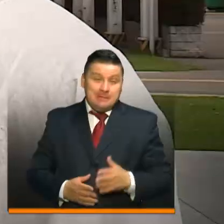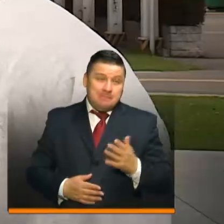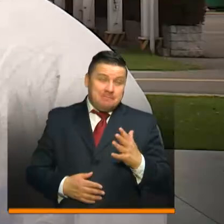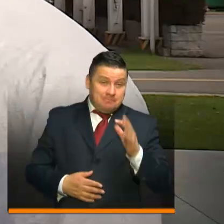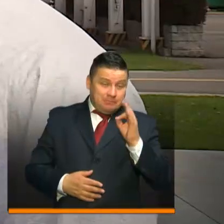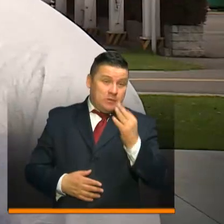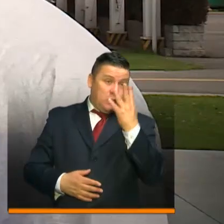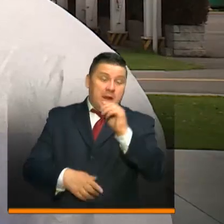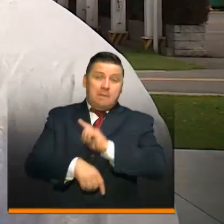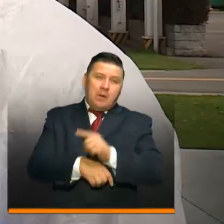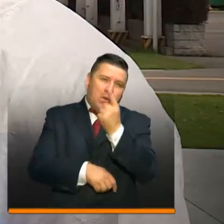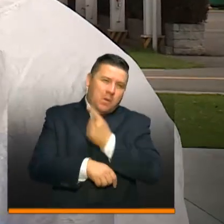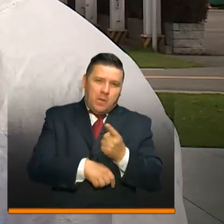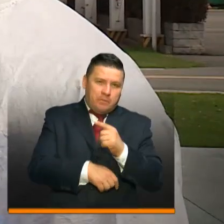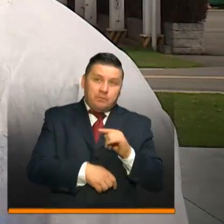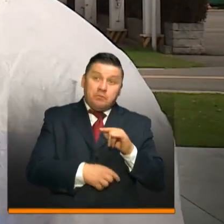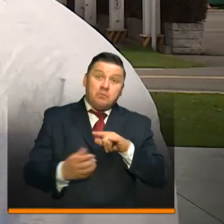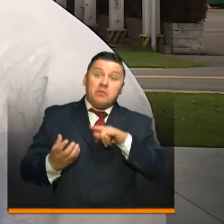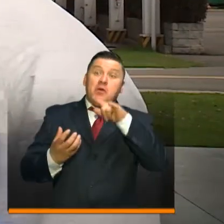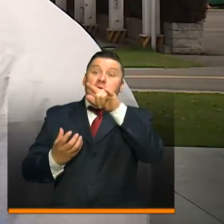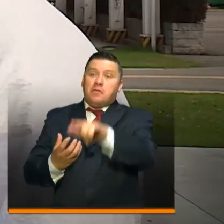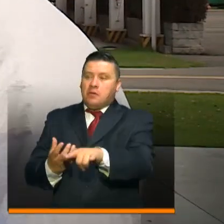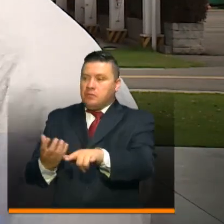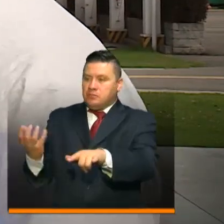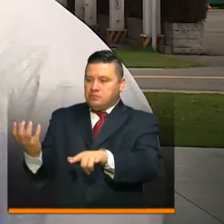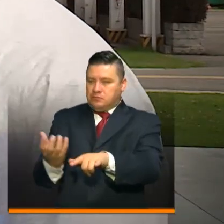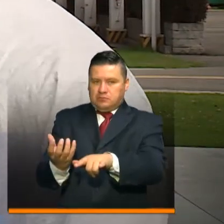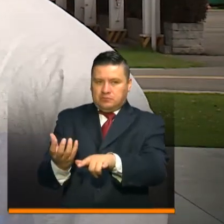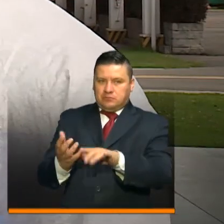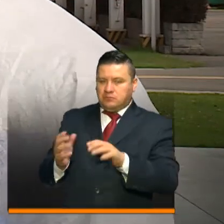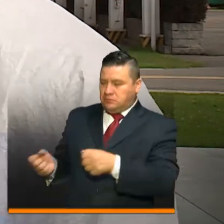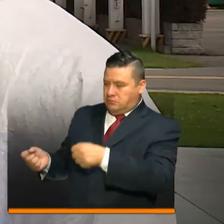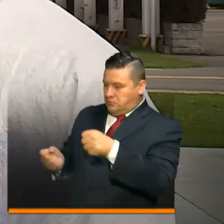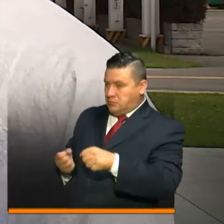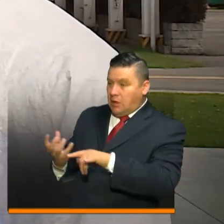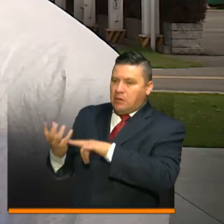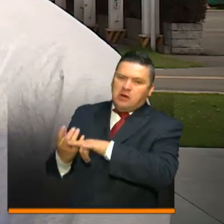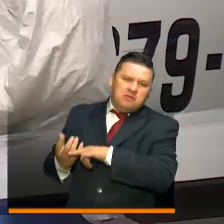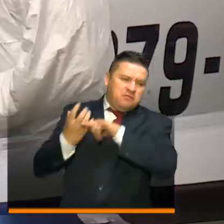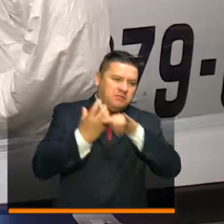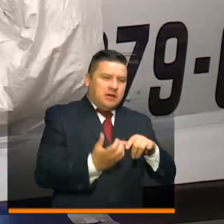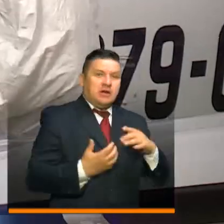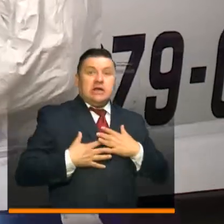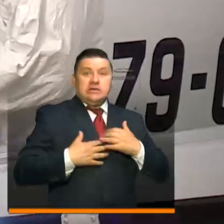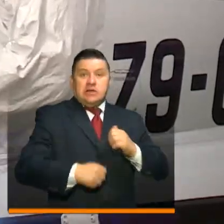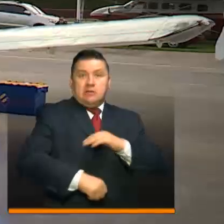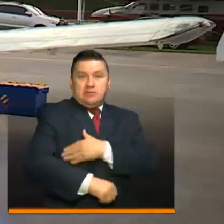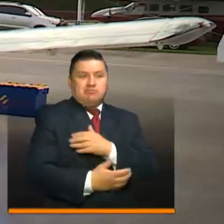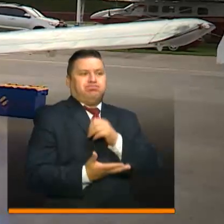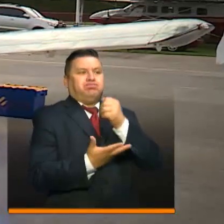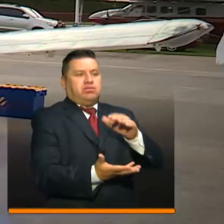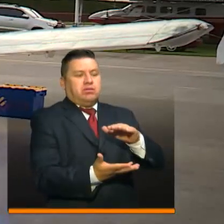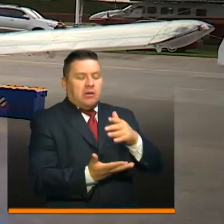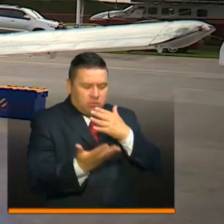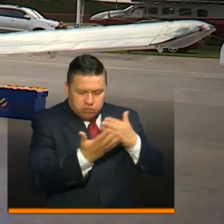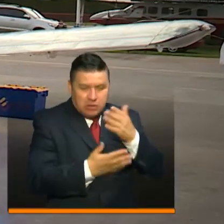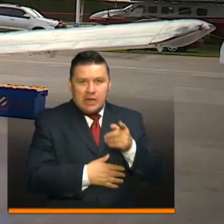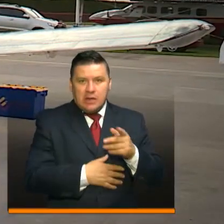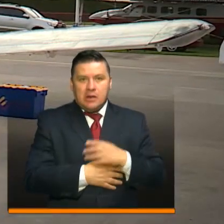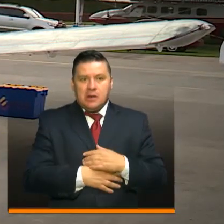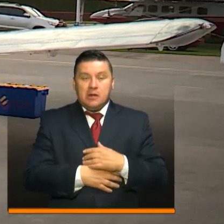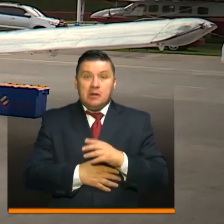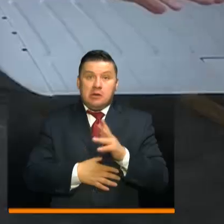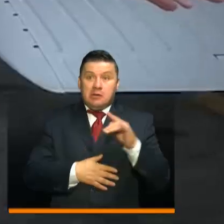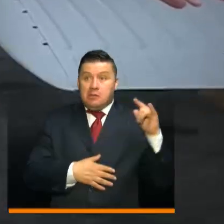40 minutos y una hora después de que el avión aterriza y no las entregan, entregárselas al Instituto Nacional de Salud. Previo a que los pilotos